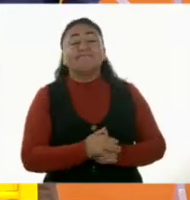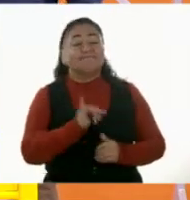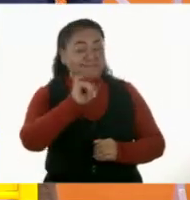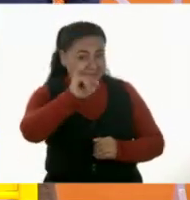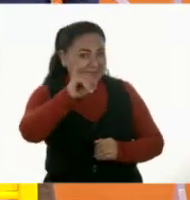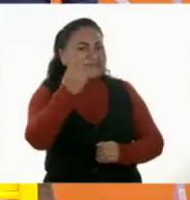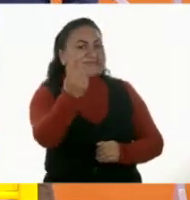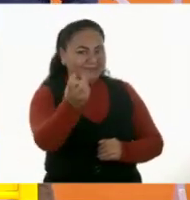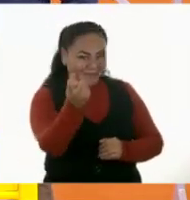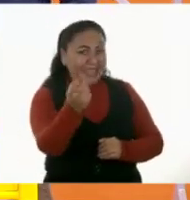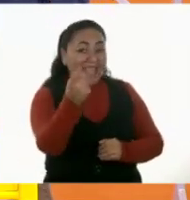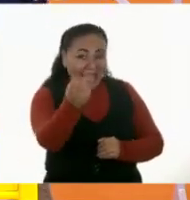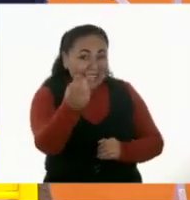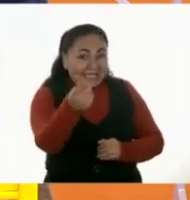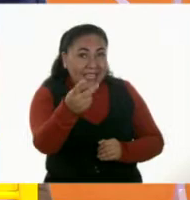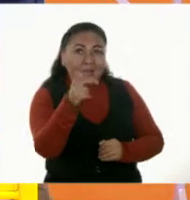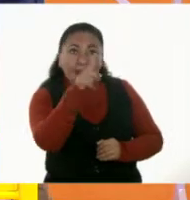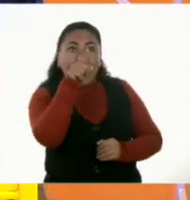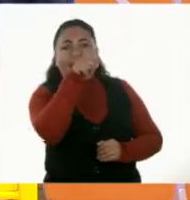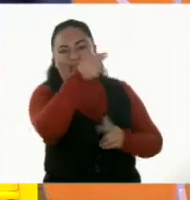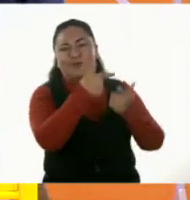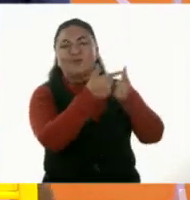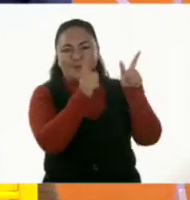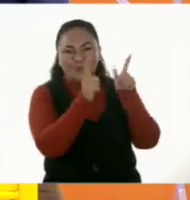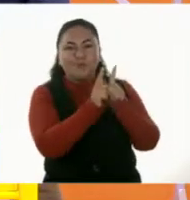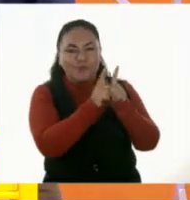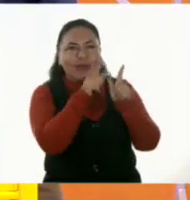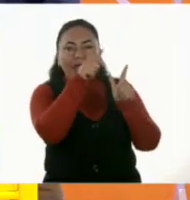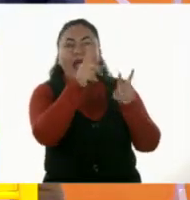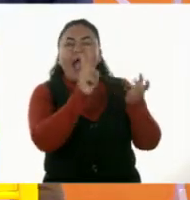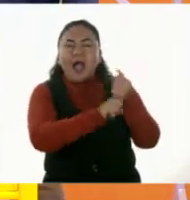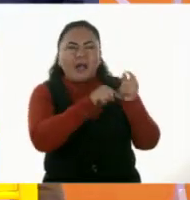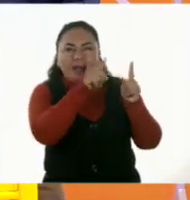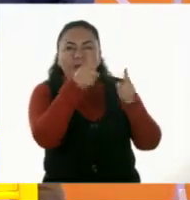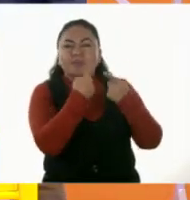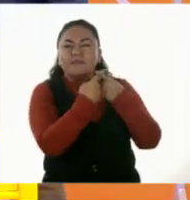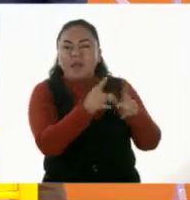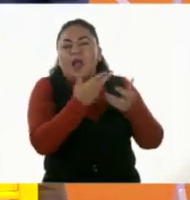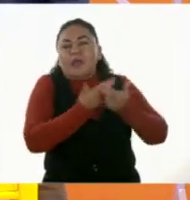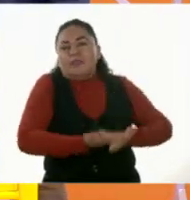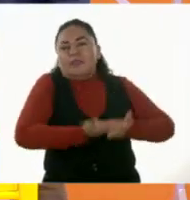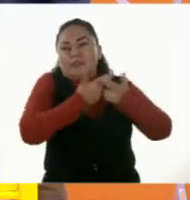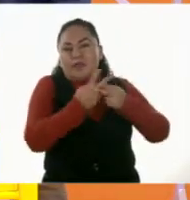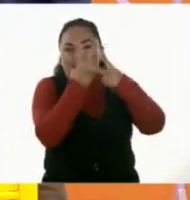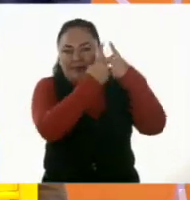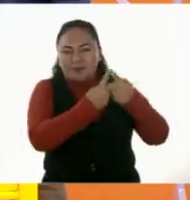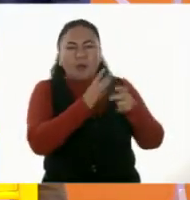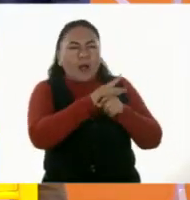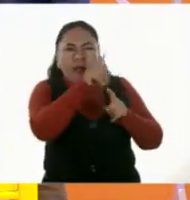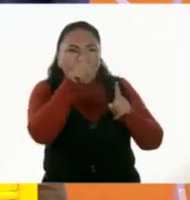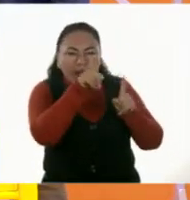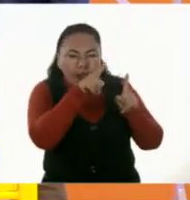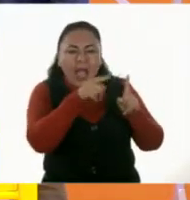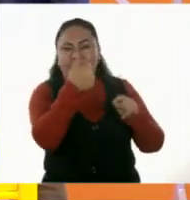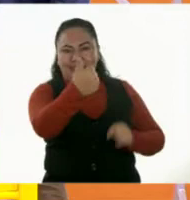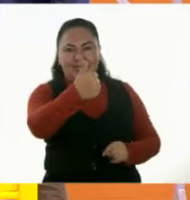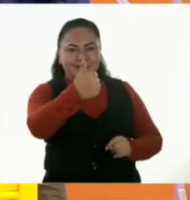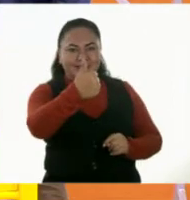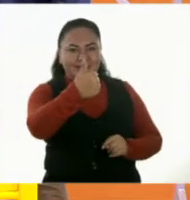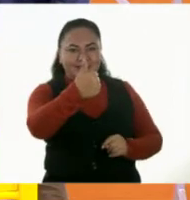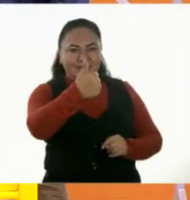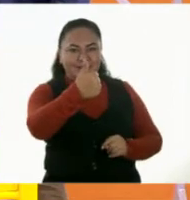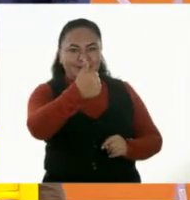Sí, efectivamente. Es ese grupo el que tiene más estrellitas. Y es el que tiene seis.